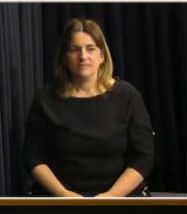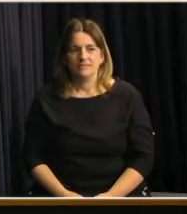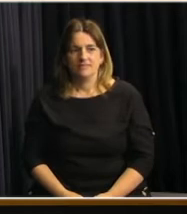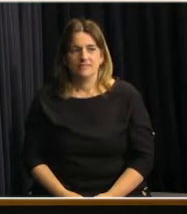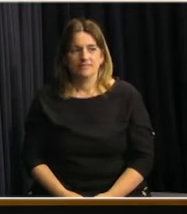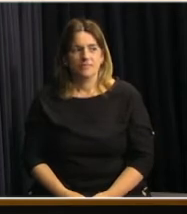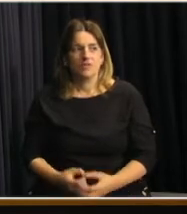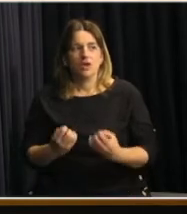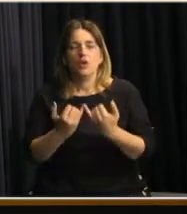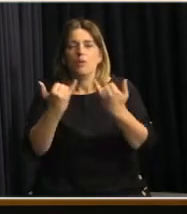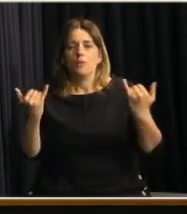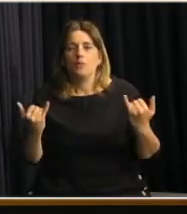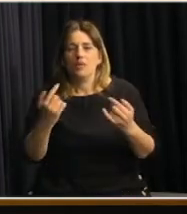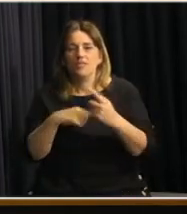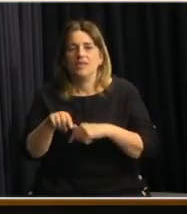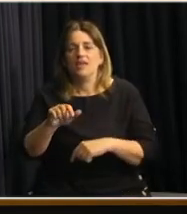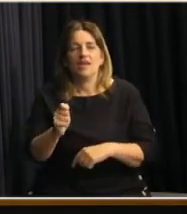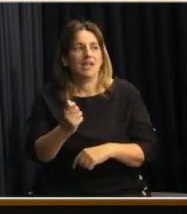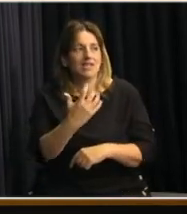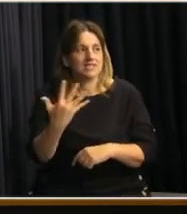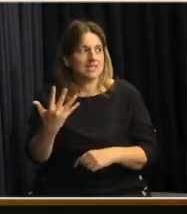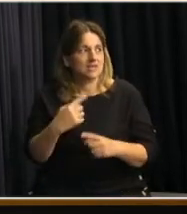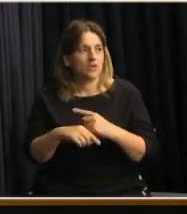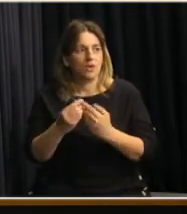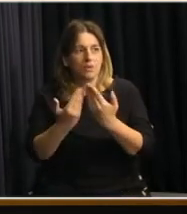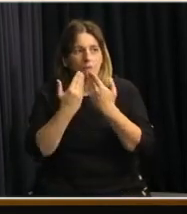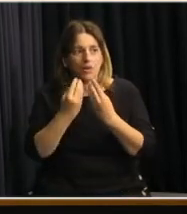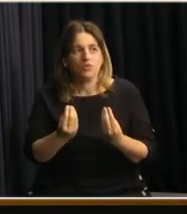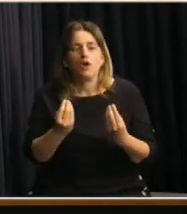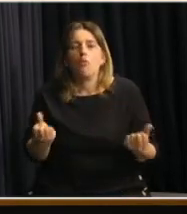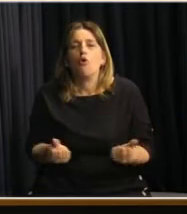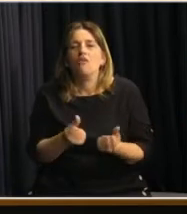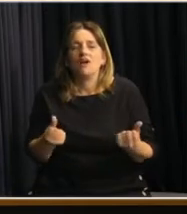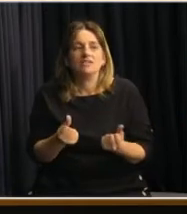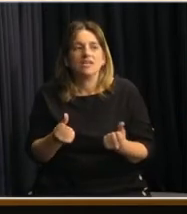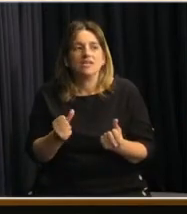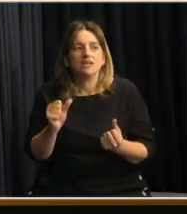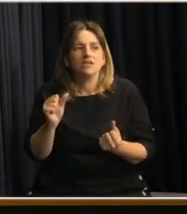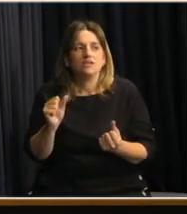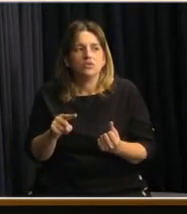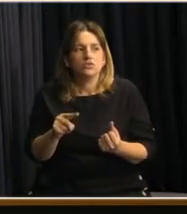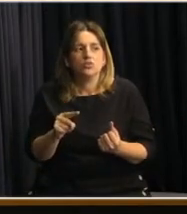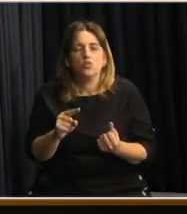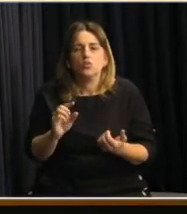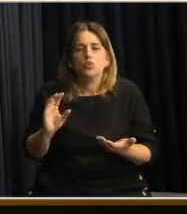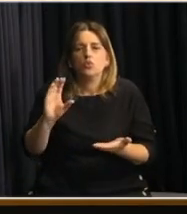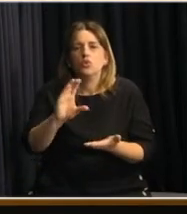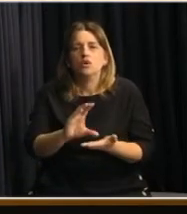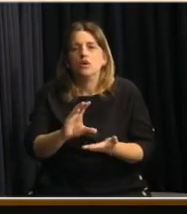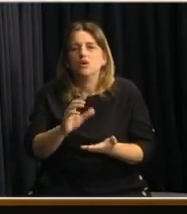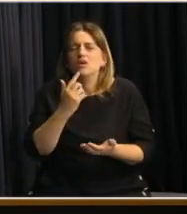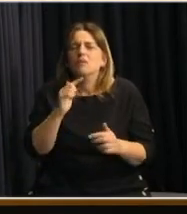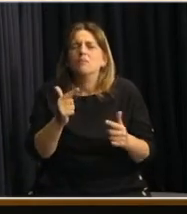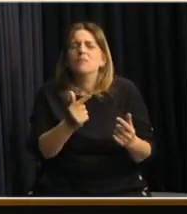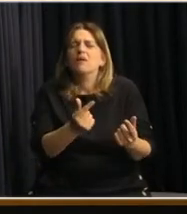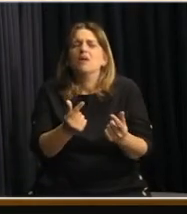¿Qué tal? Buen mediodía. Joaquín de León, de Televisión Nacional. ¿Cómo se va a distribuir la partida? No quedó claro